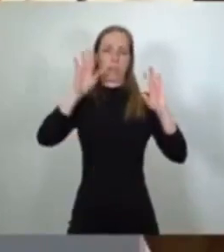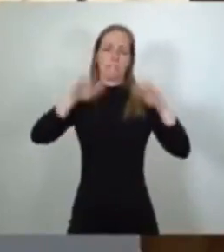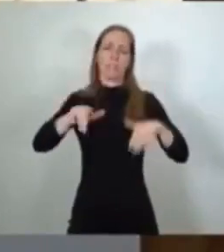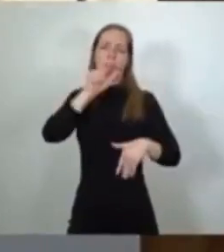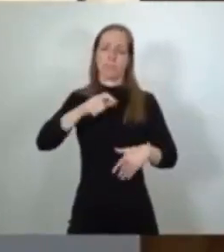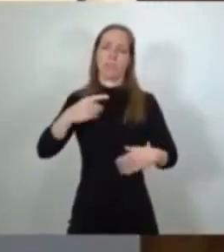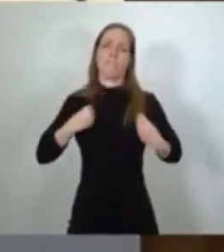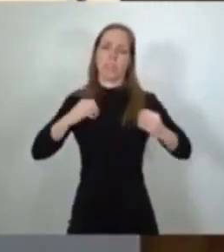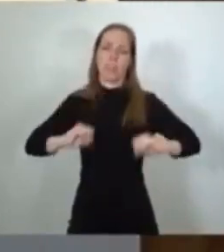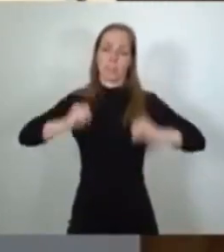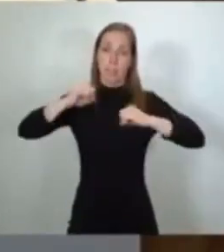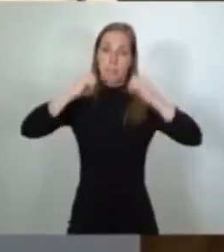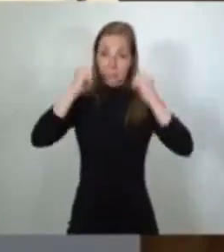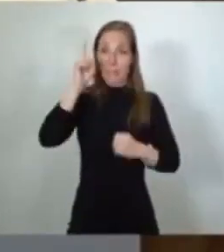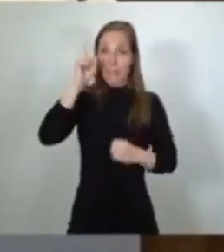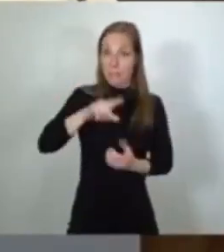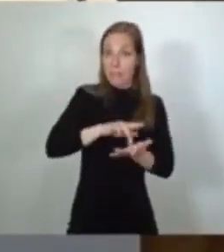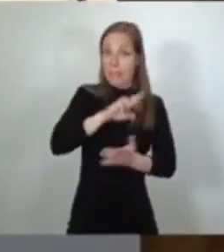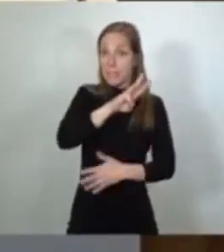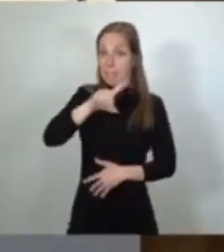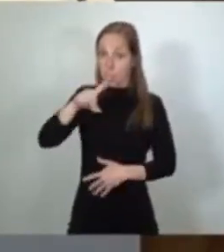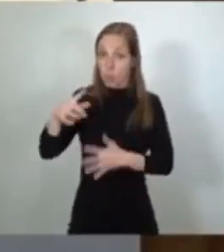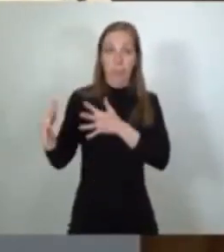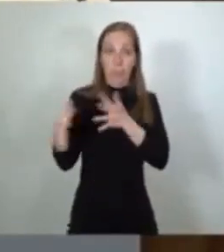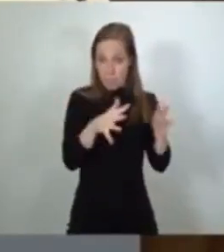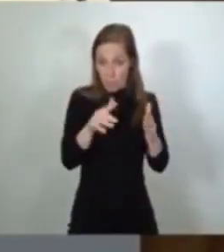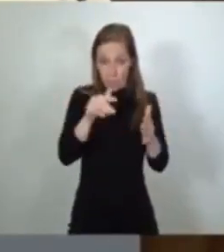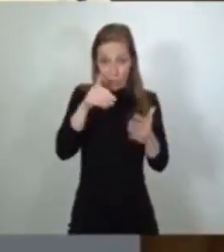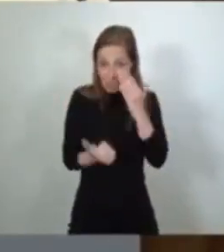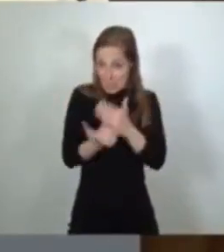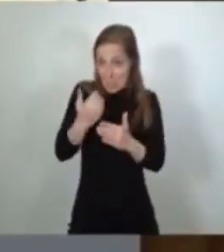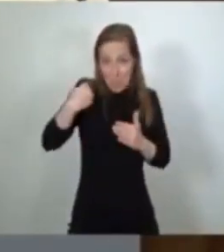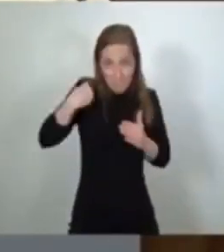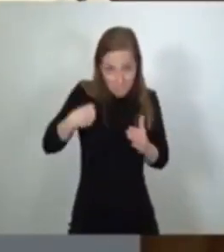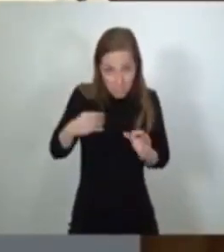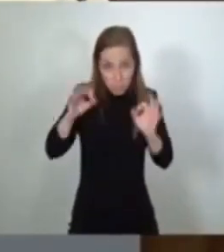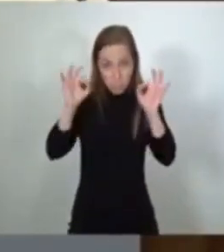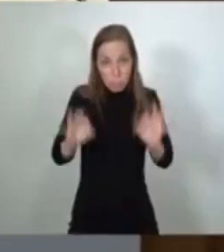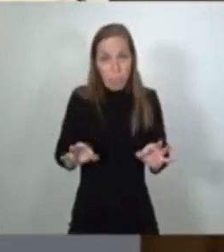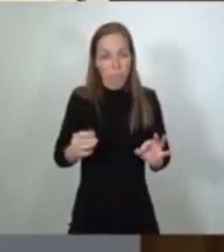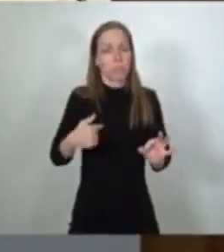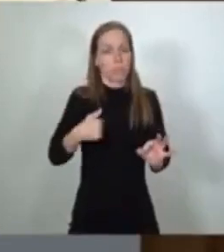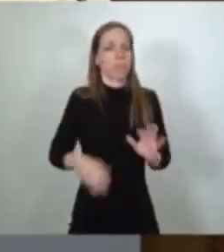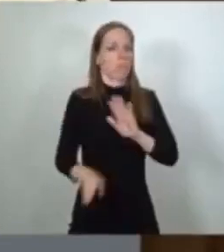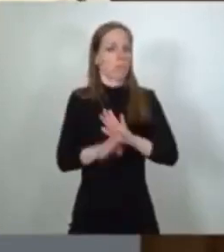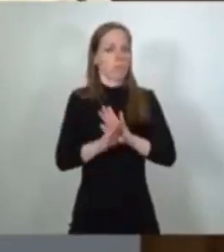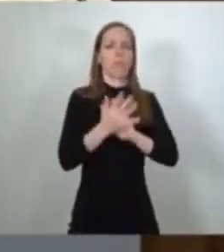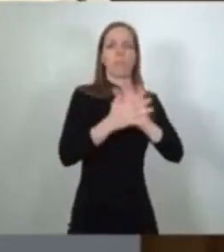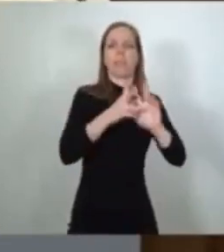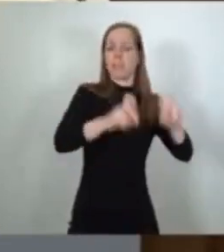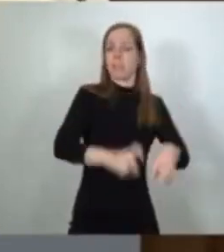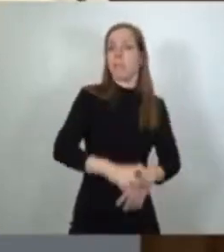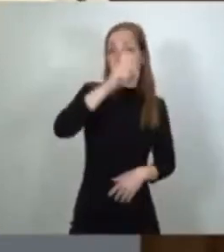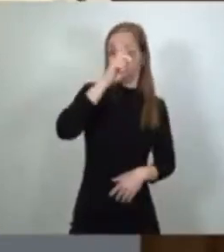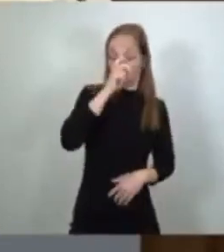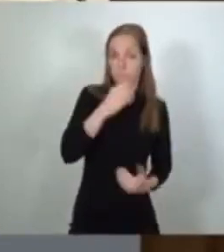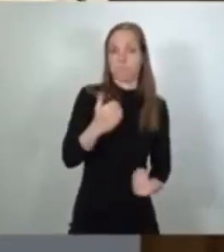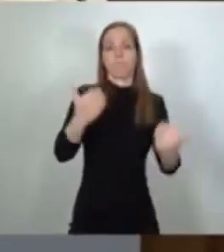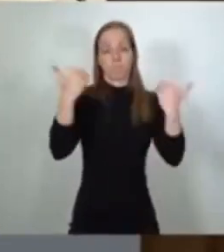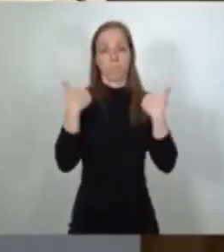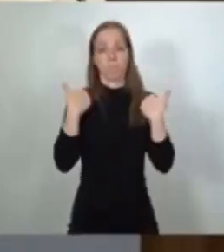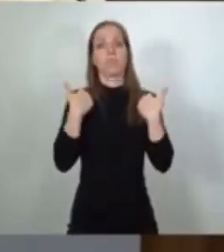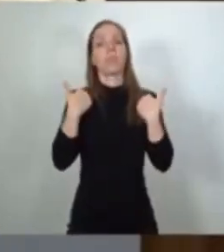mañana del 31 de marzo, y les sigo hablando de responsabilidad y de memoria, el Consejo de Ministros